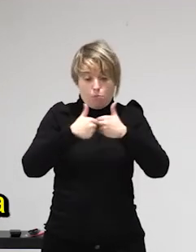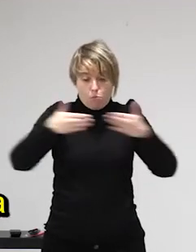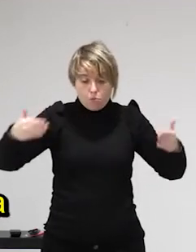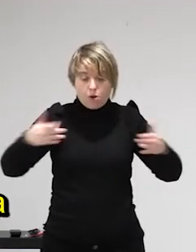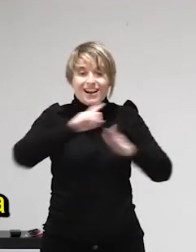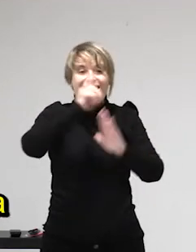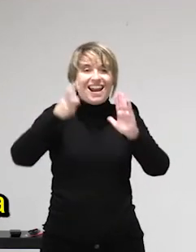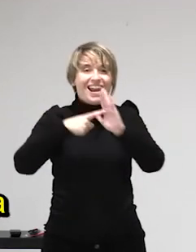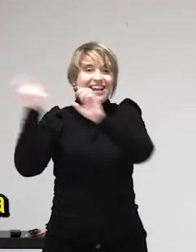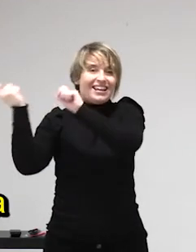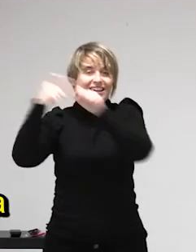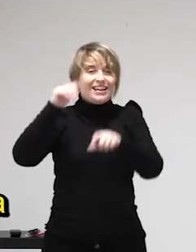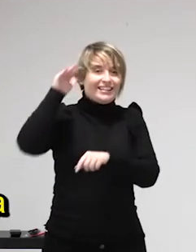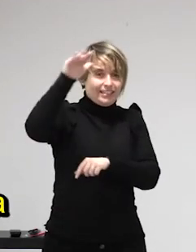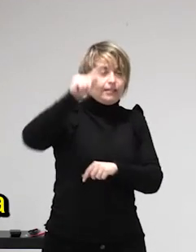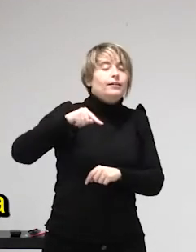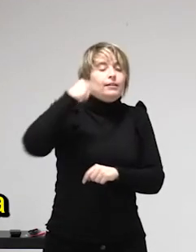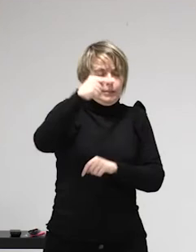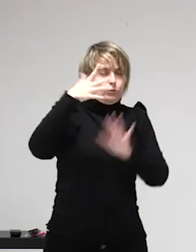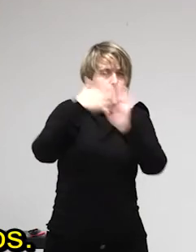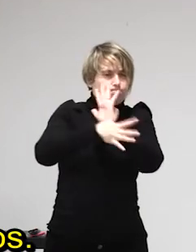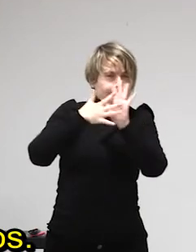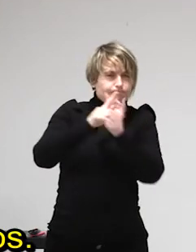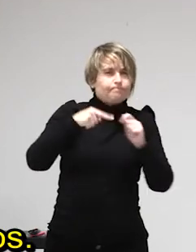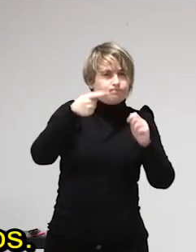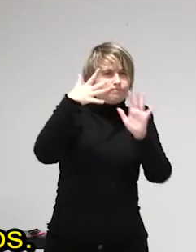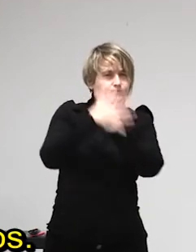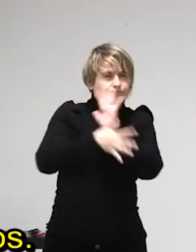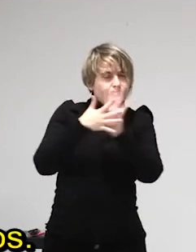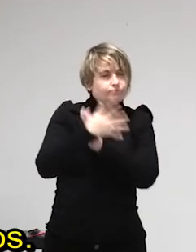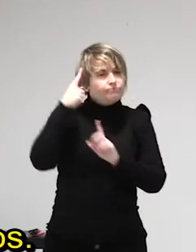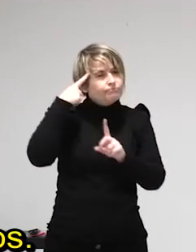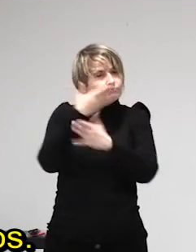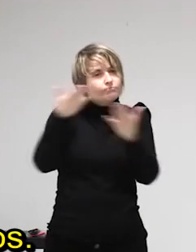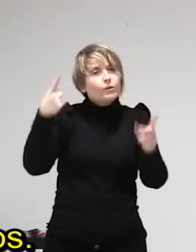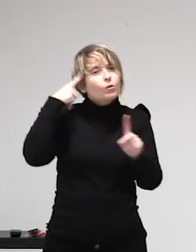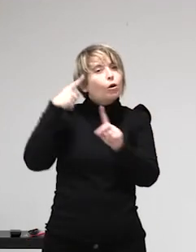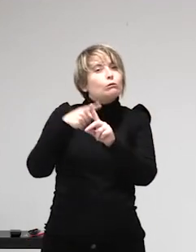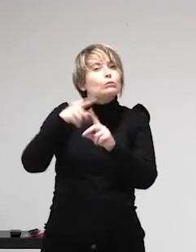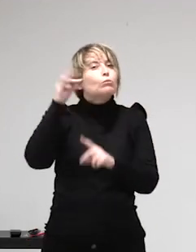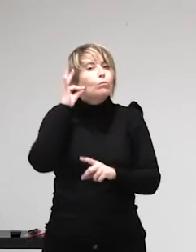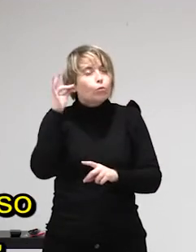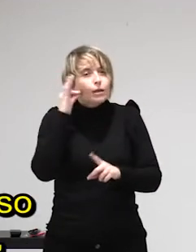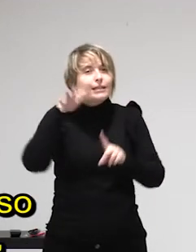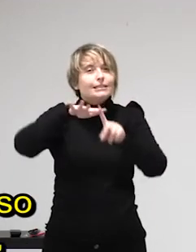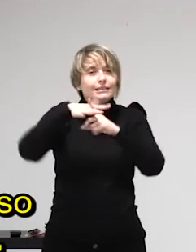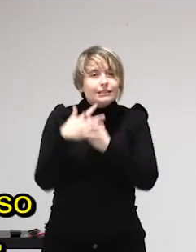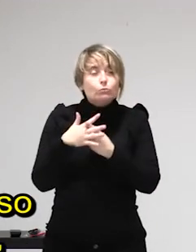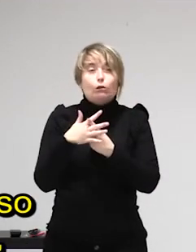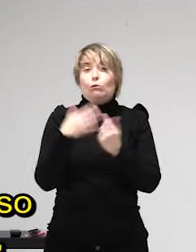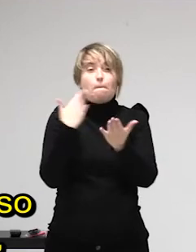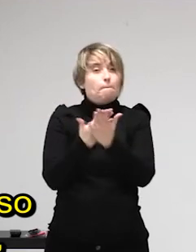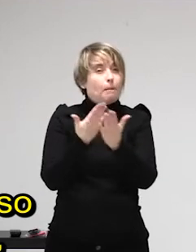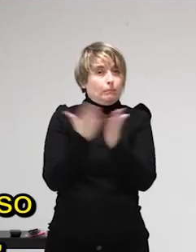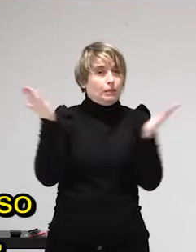Vamos con la propuesta del gobierno español recordemos PSOE y Unidas Podemos se va a llevar